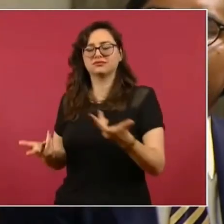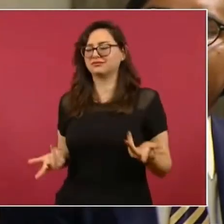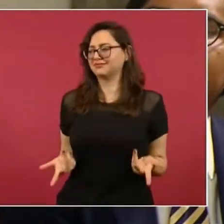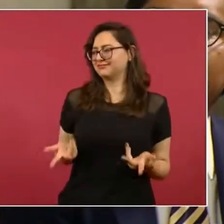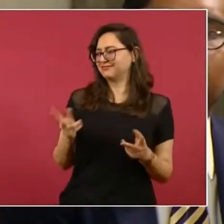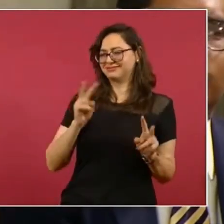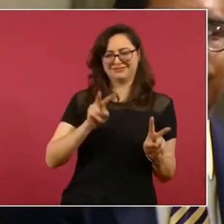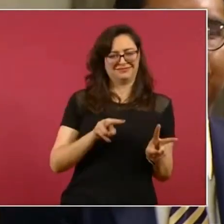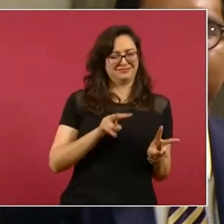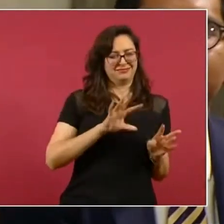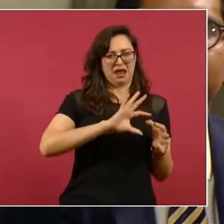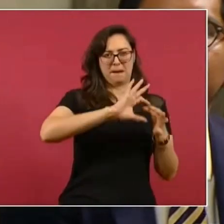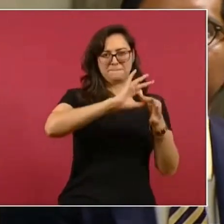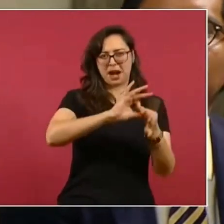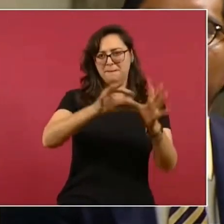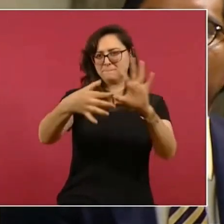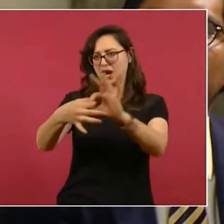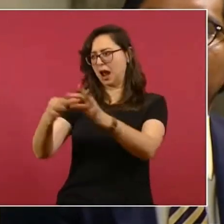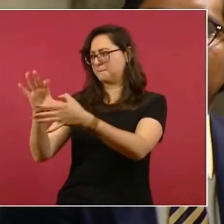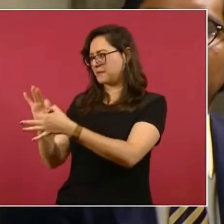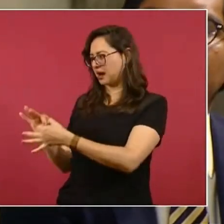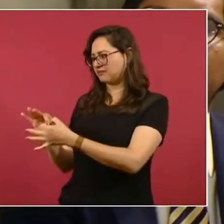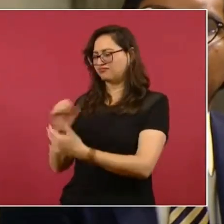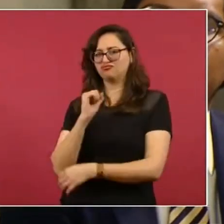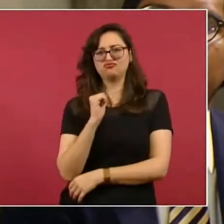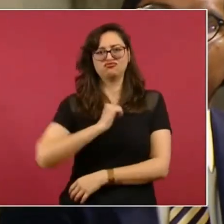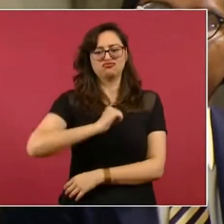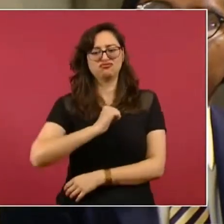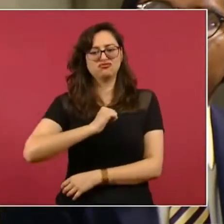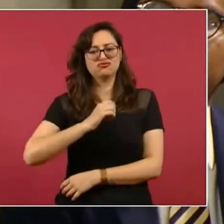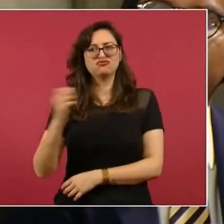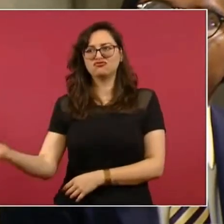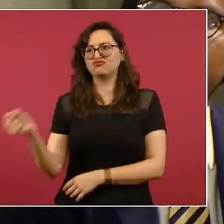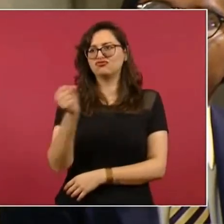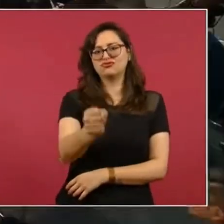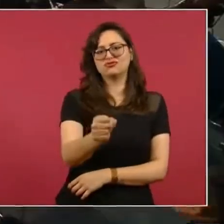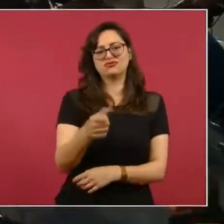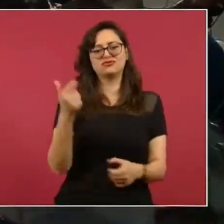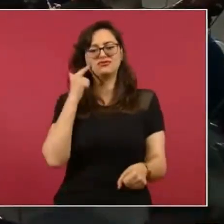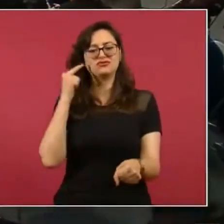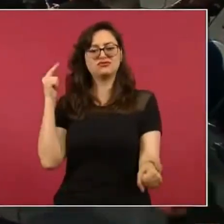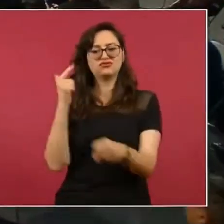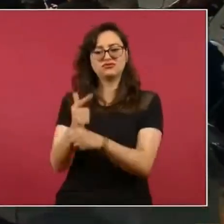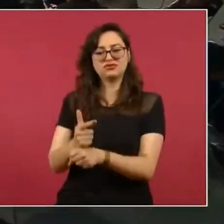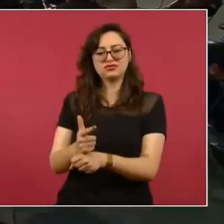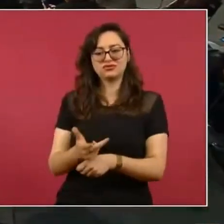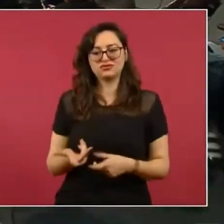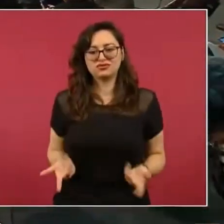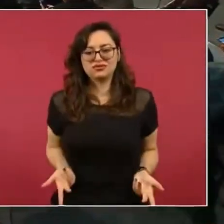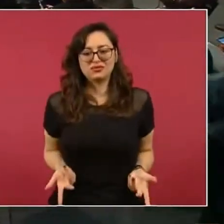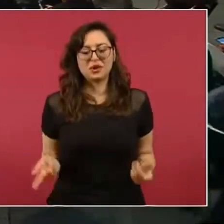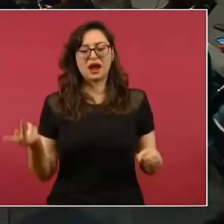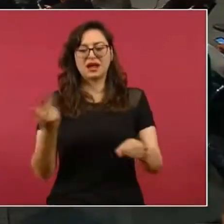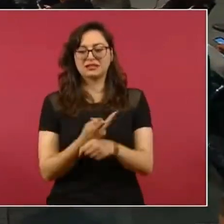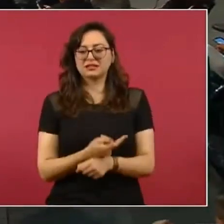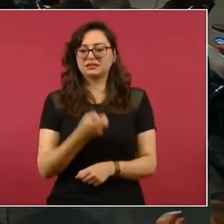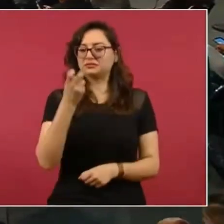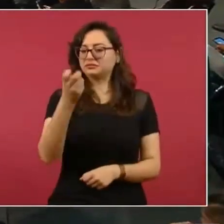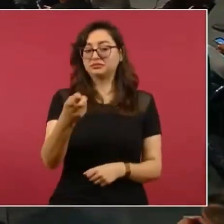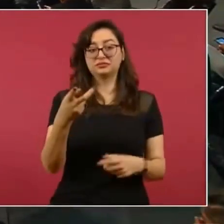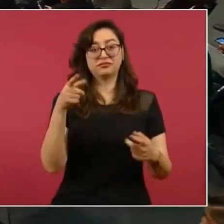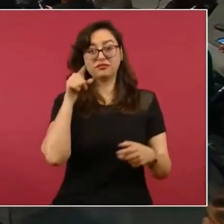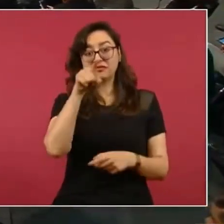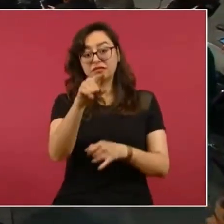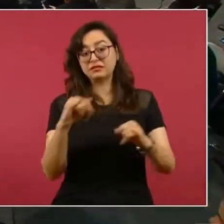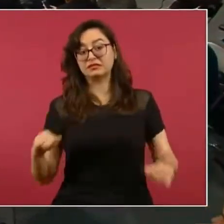de influencia. Yo tengo el dato también que incluso de las evaluaciones no fue de